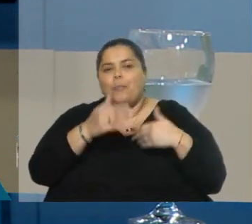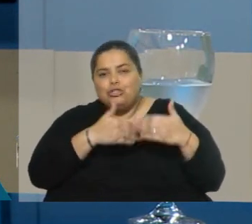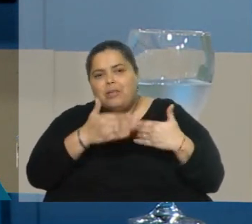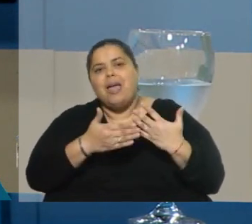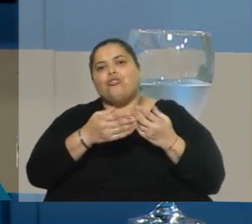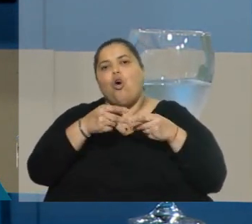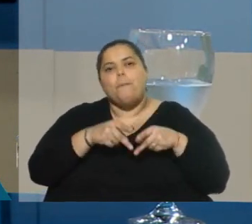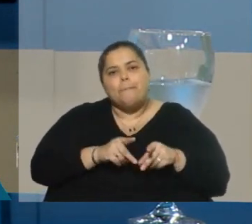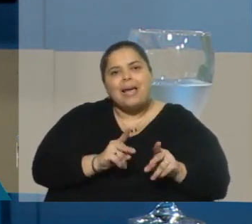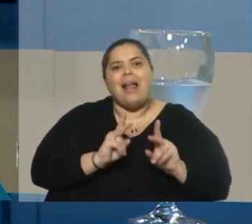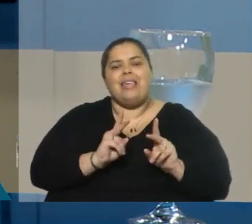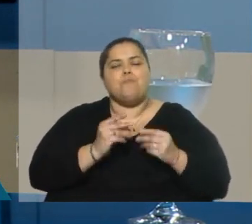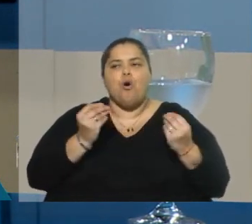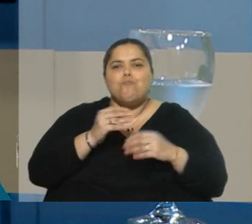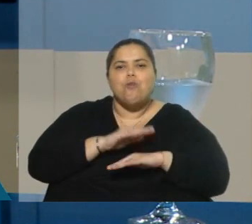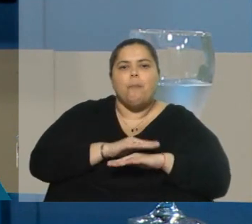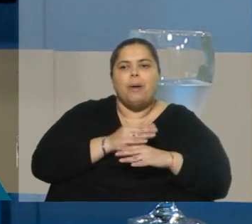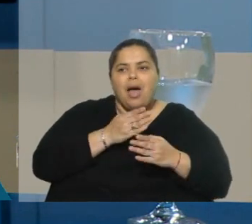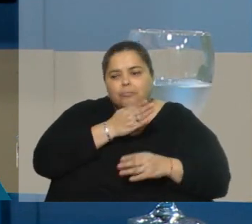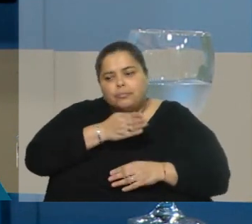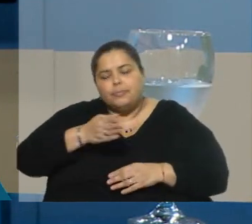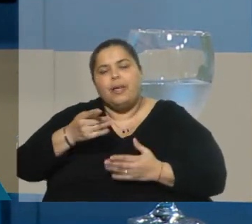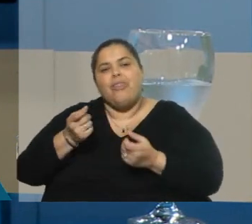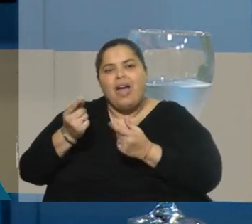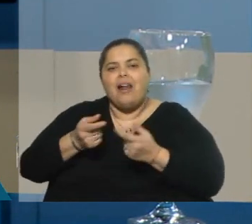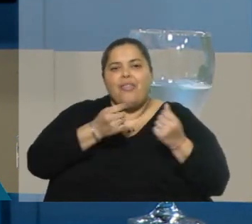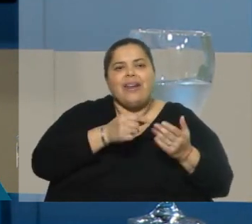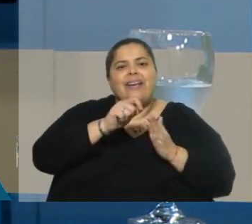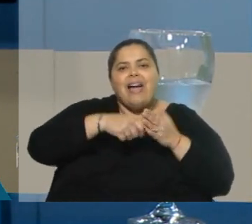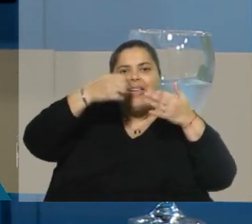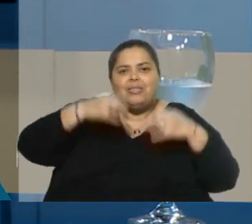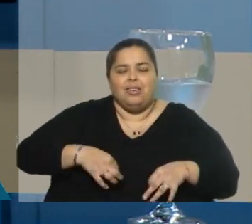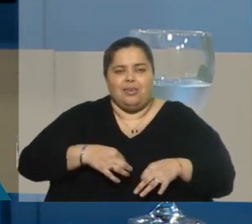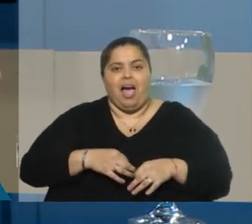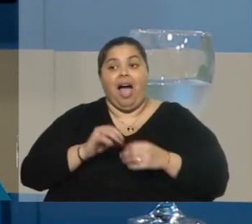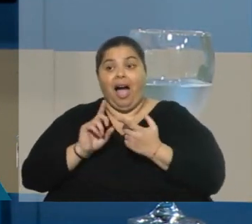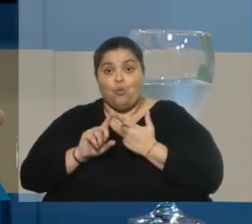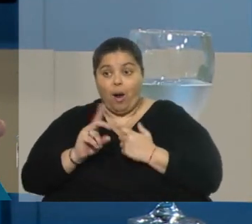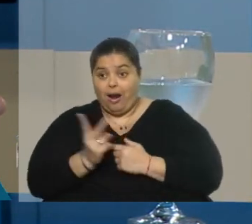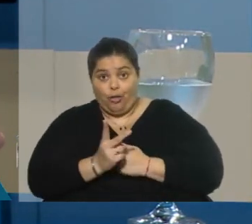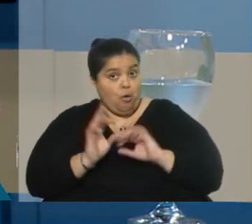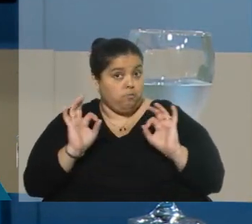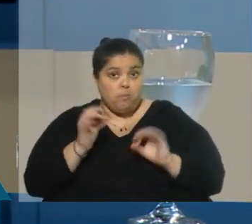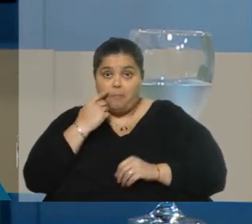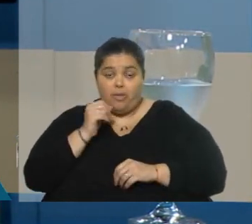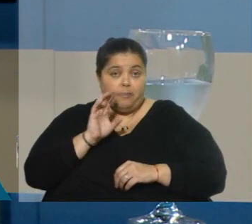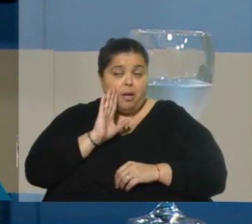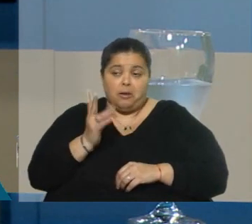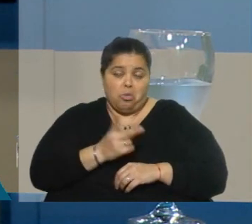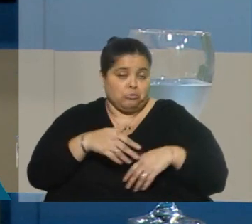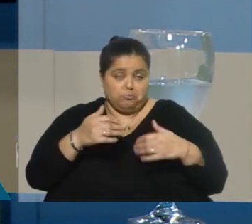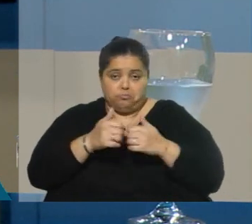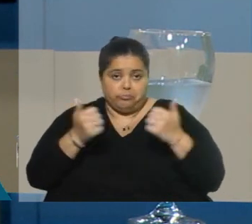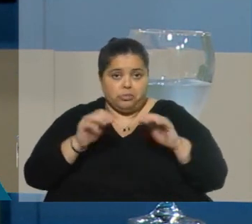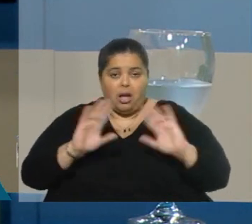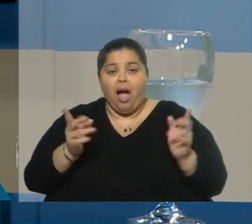instancias para garantizar el cumplimiento de lo uno o de lo otro. O del acuerdo de partes cuando el acuerdo se produce o de la